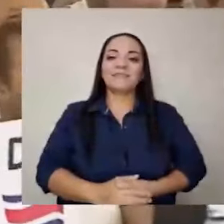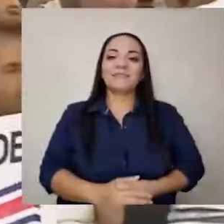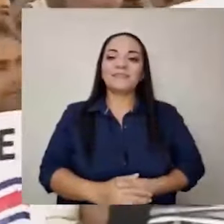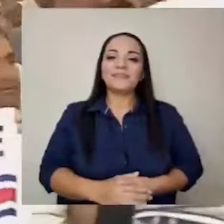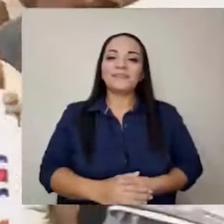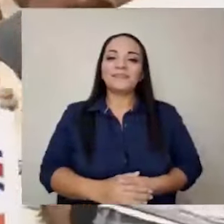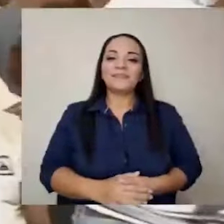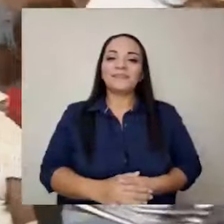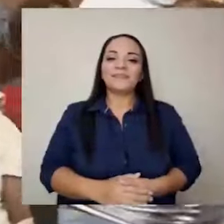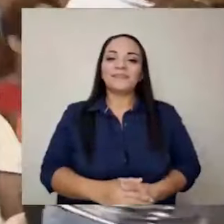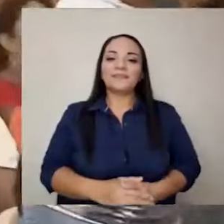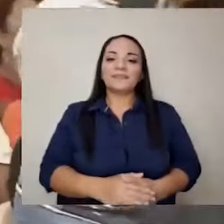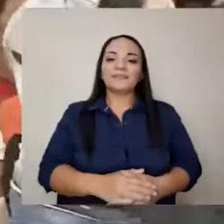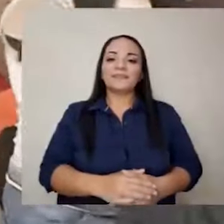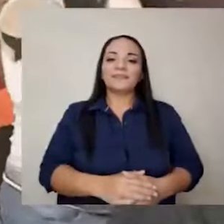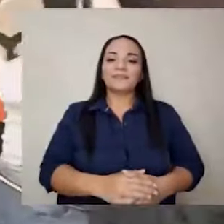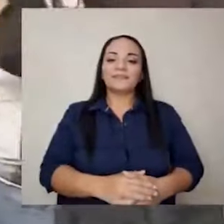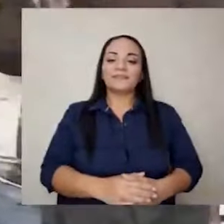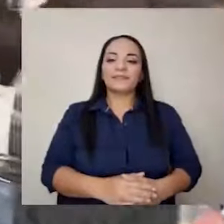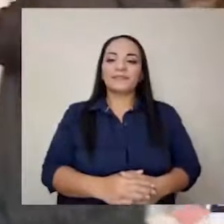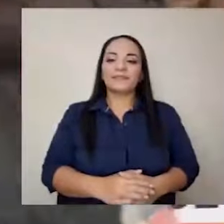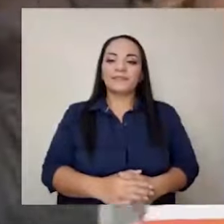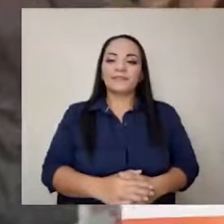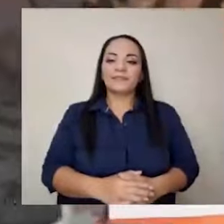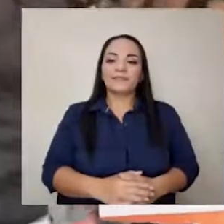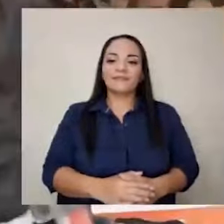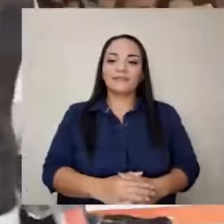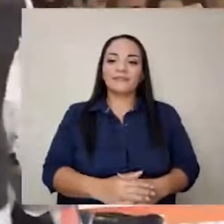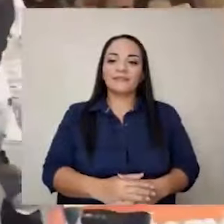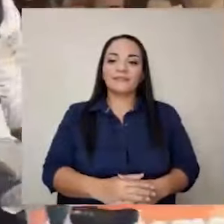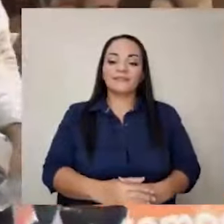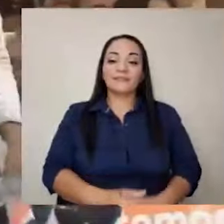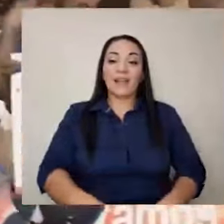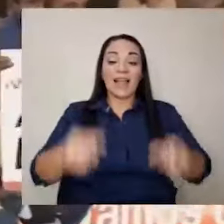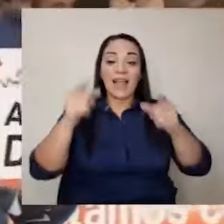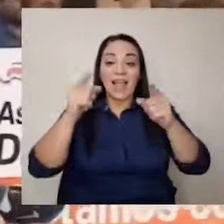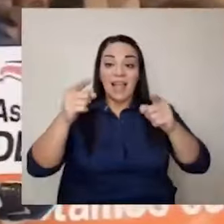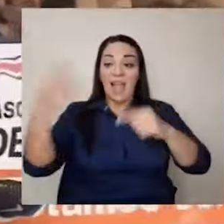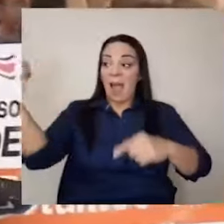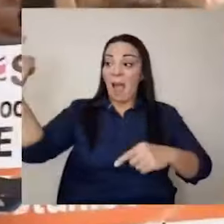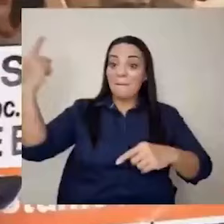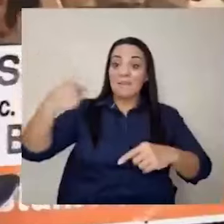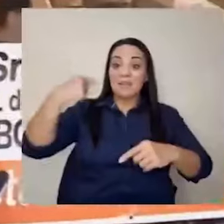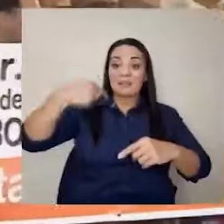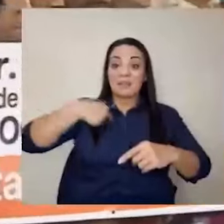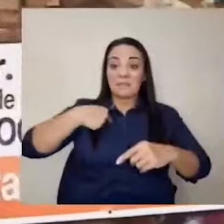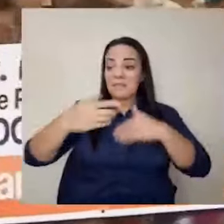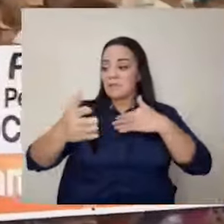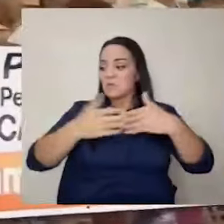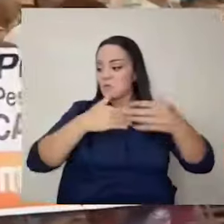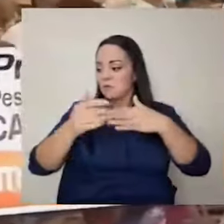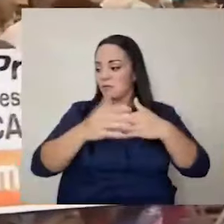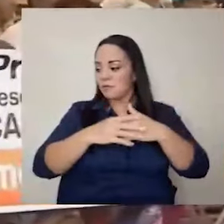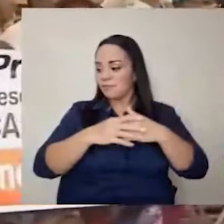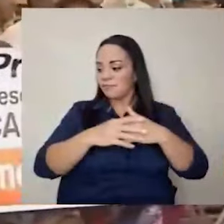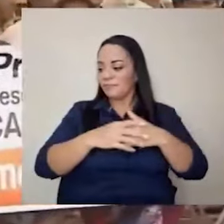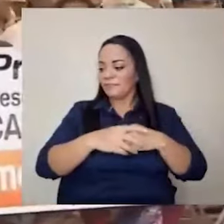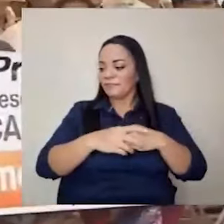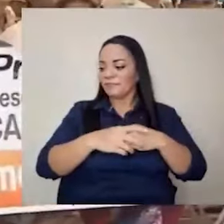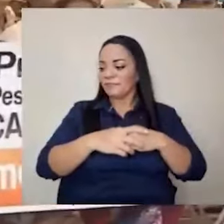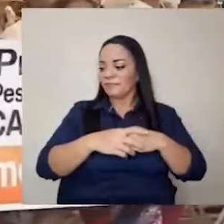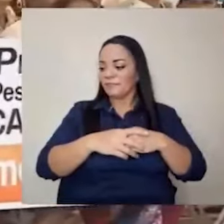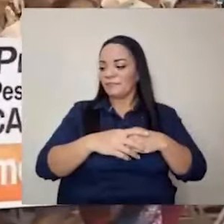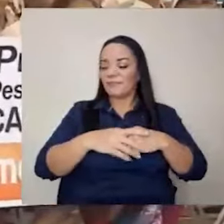Esas amenazas me importan nada, porque